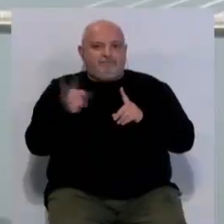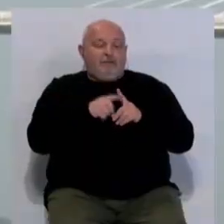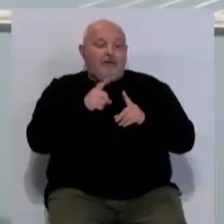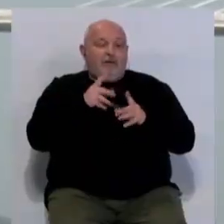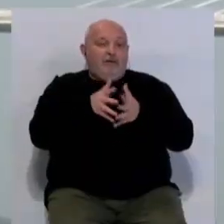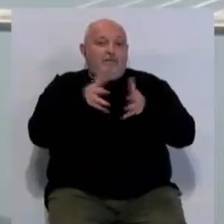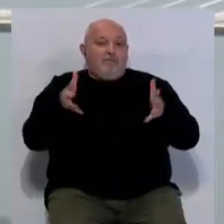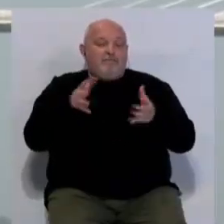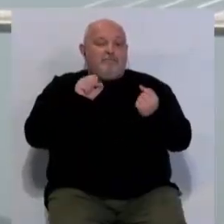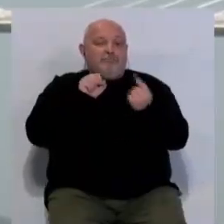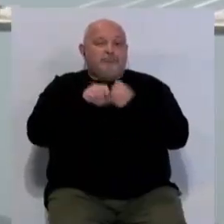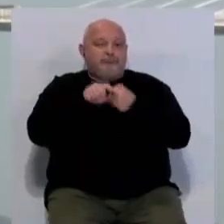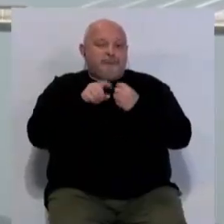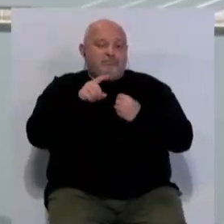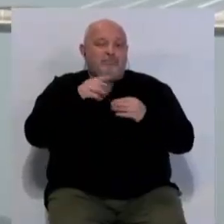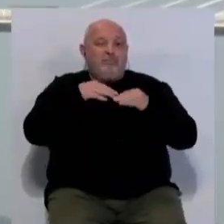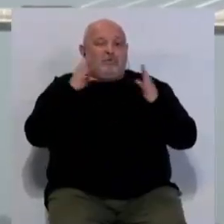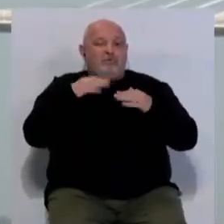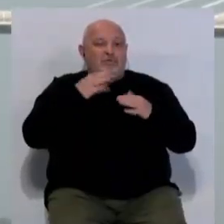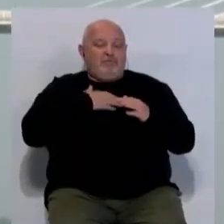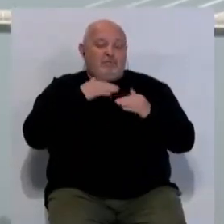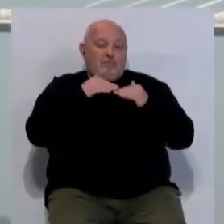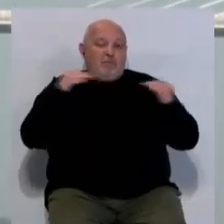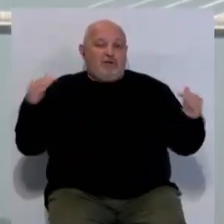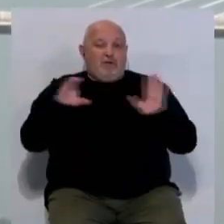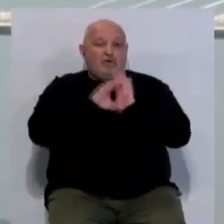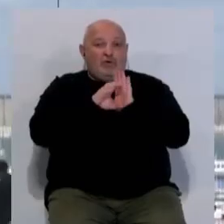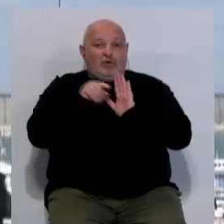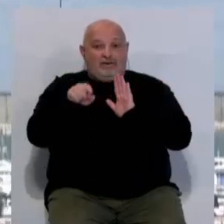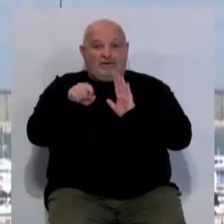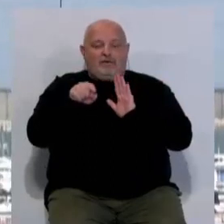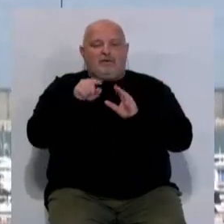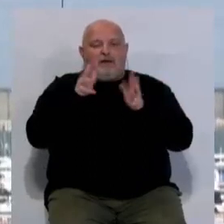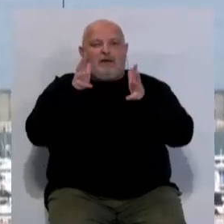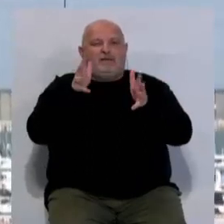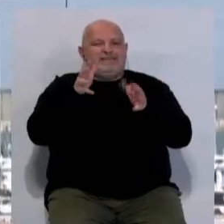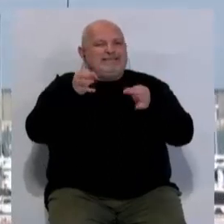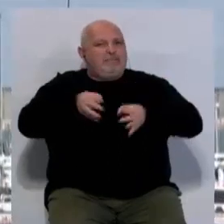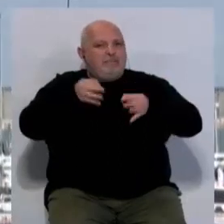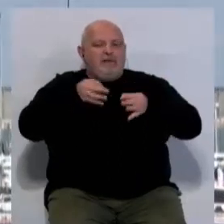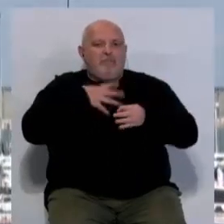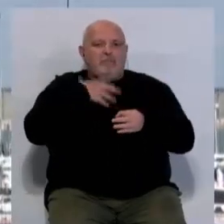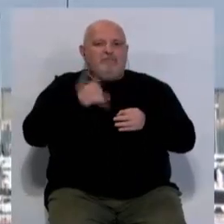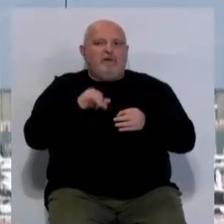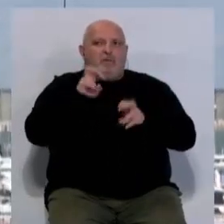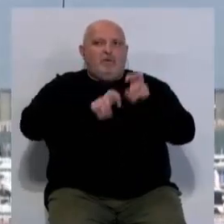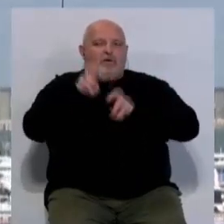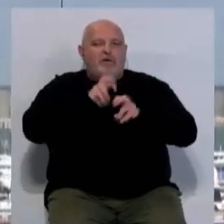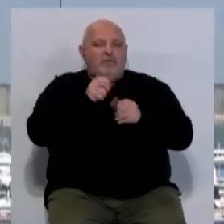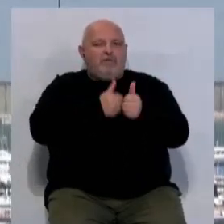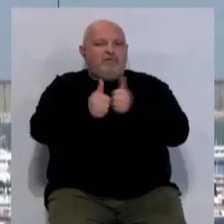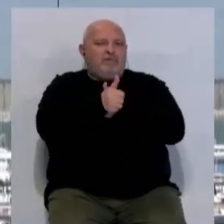previsible aumento de la circulación en el puente de la Constitución de 1812, se recomienda siempre que sea posible el uso